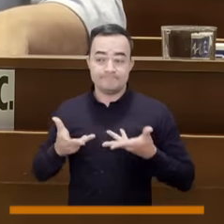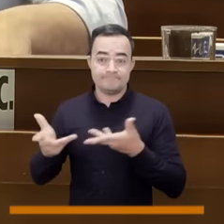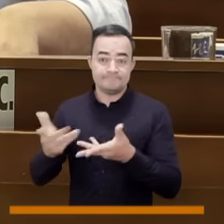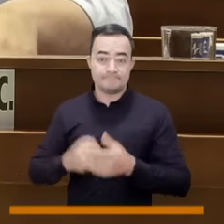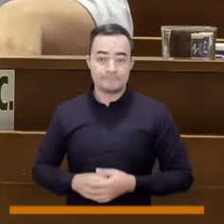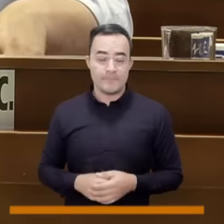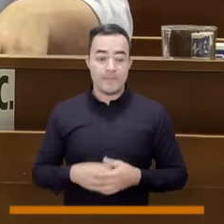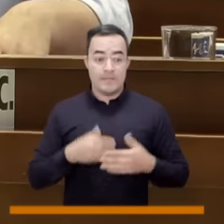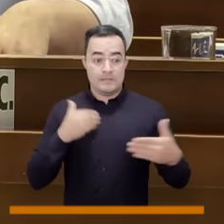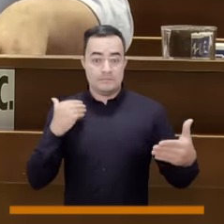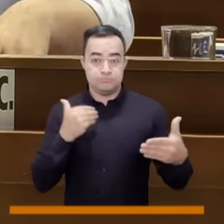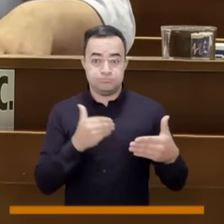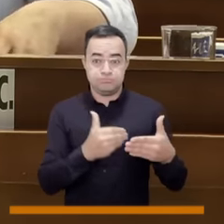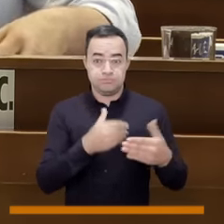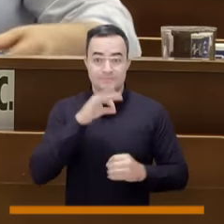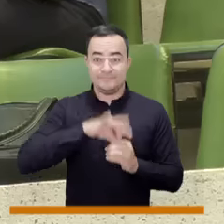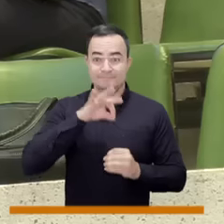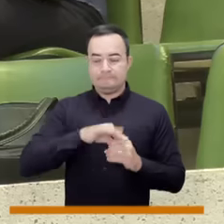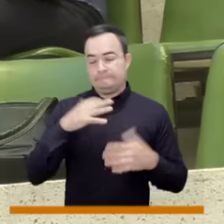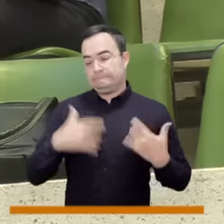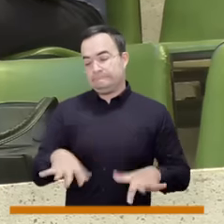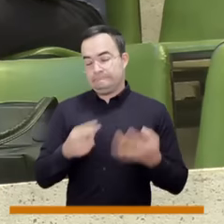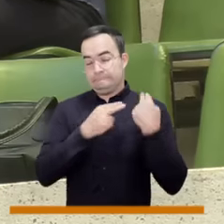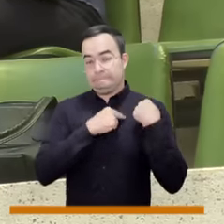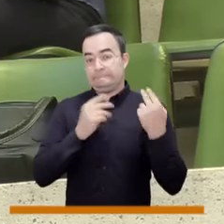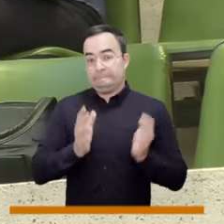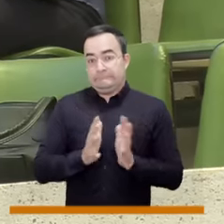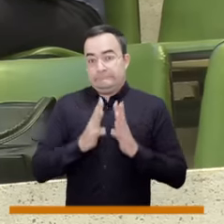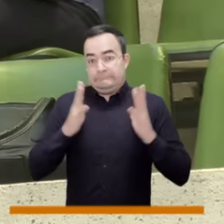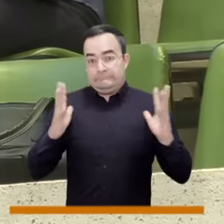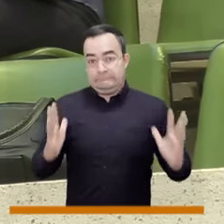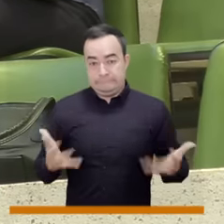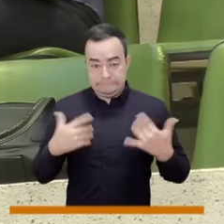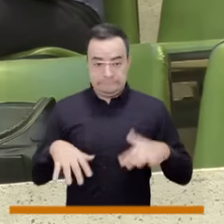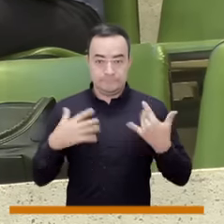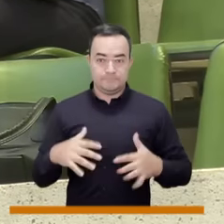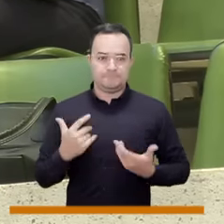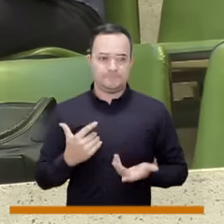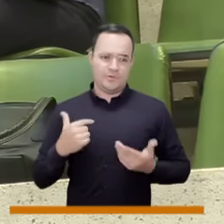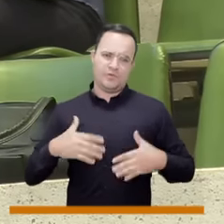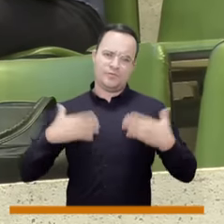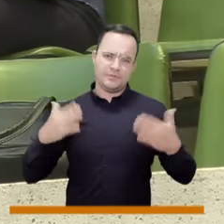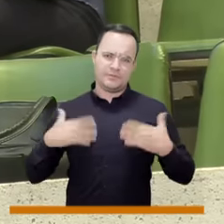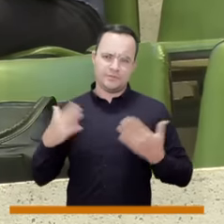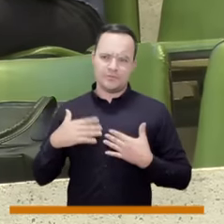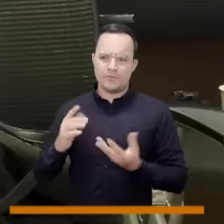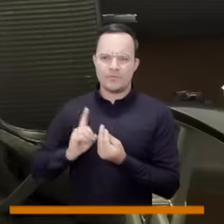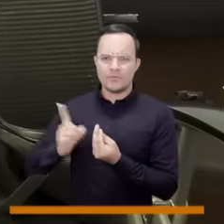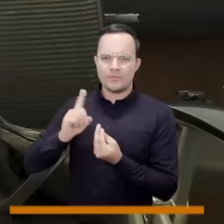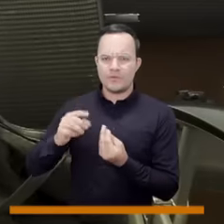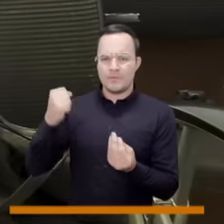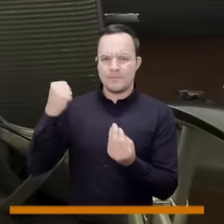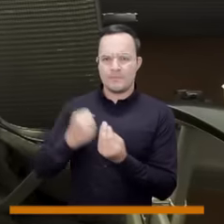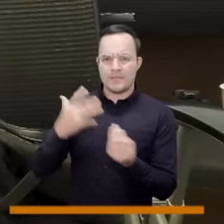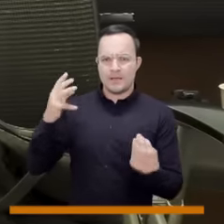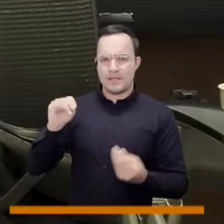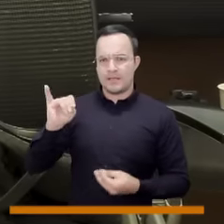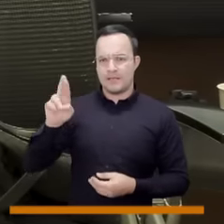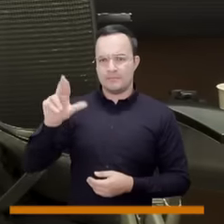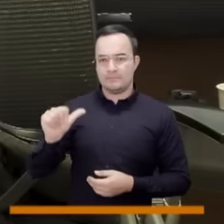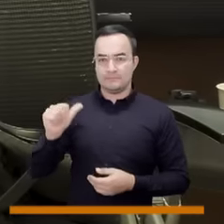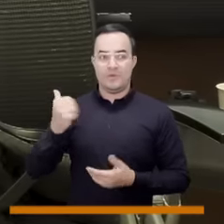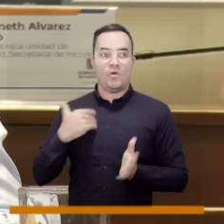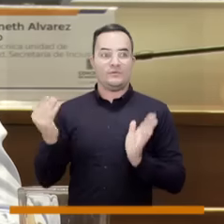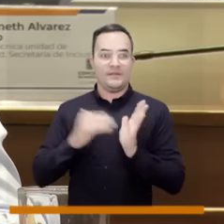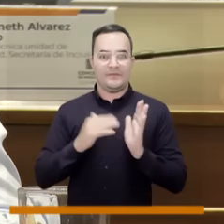a las elecciones y para ello pues es una responsabilidad inmensa y en mi caso para mí es un honor nuevamente ser candidato al Consejo